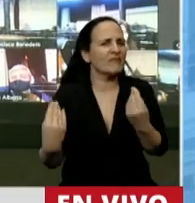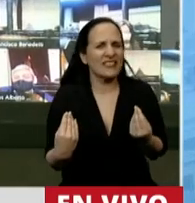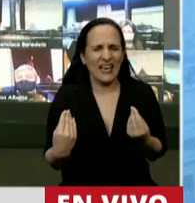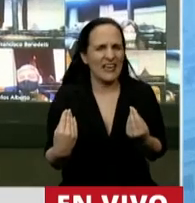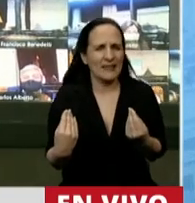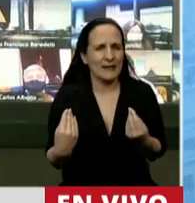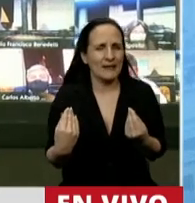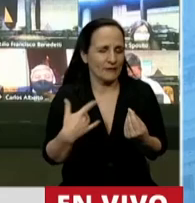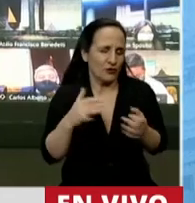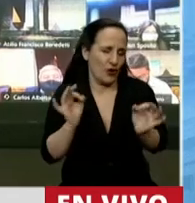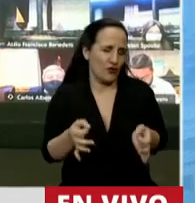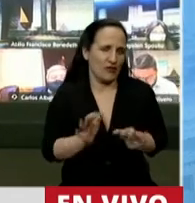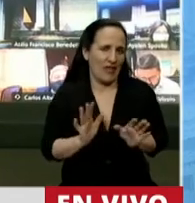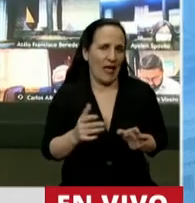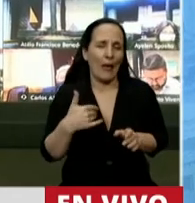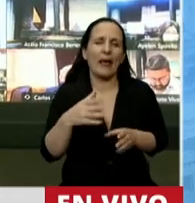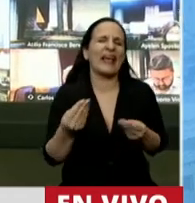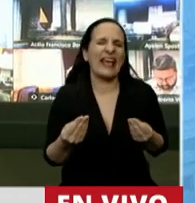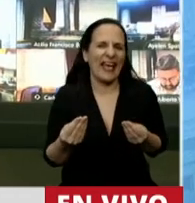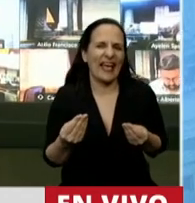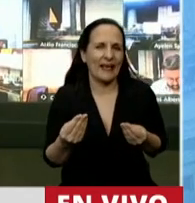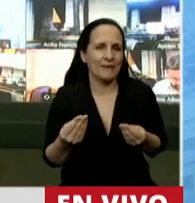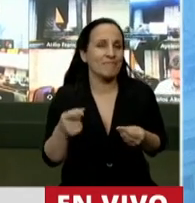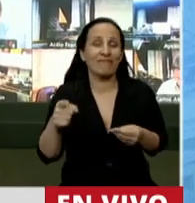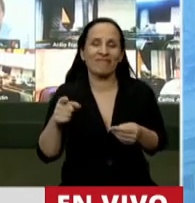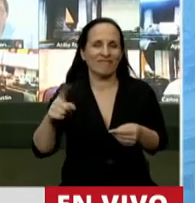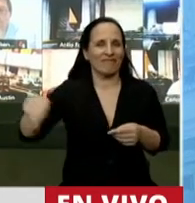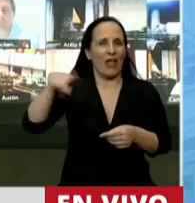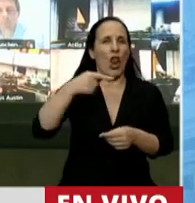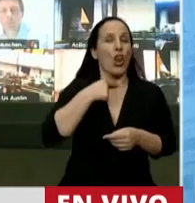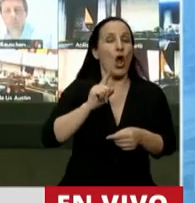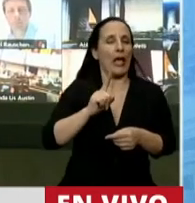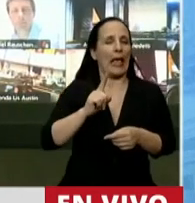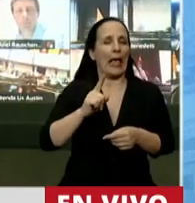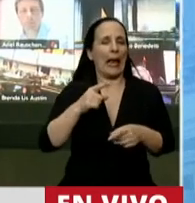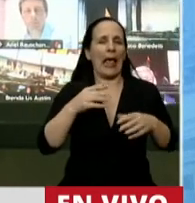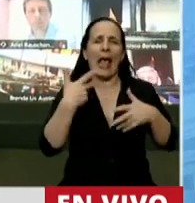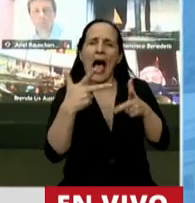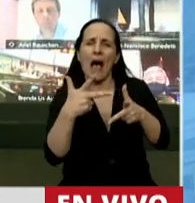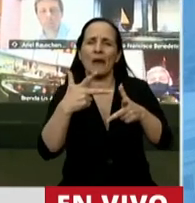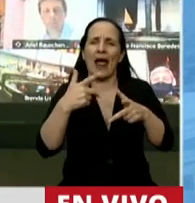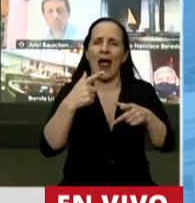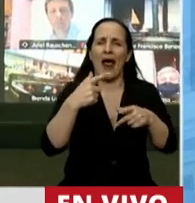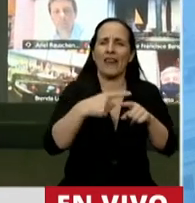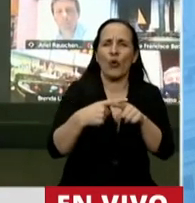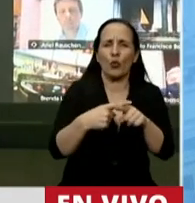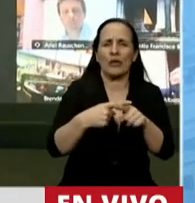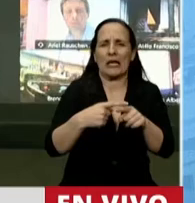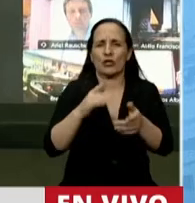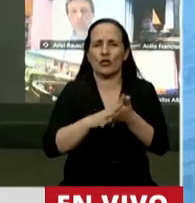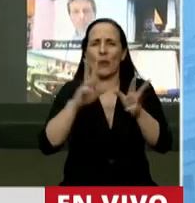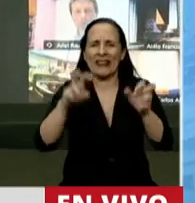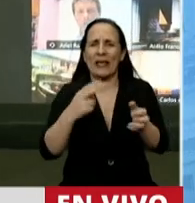tiene un final cantado. Mientras no haya voluntad, Presidenta, de discutir seria, responsablemente, la política tributaria